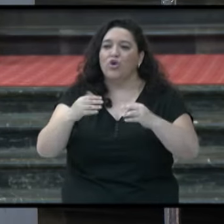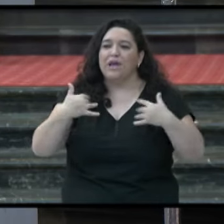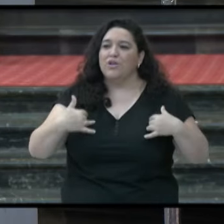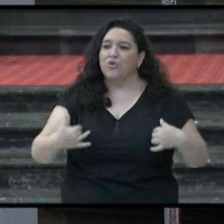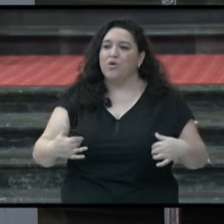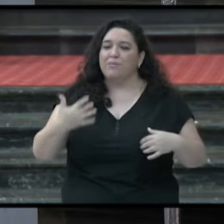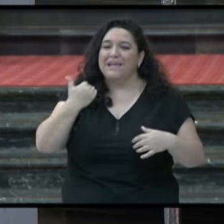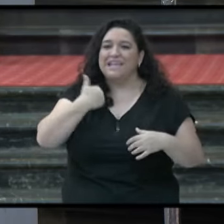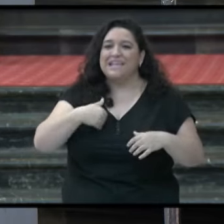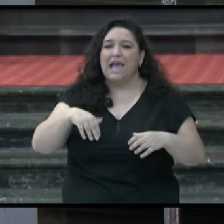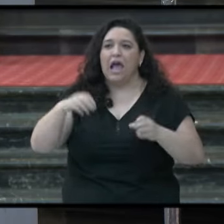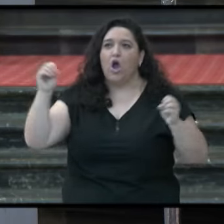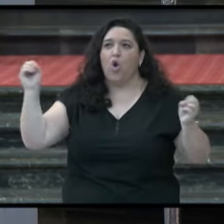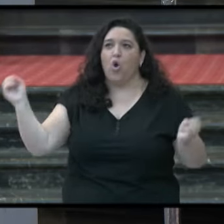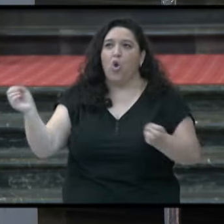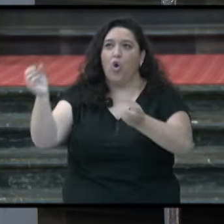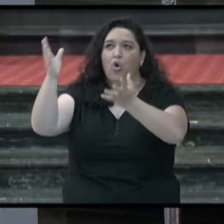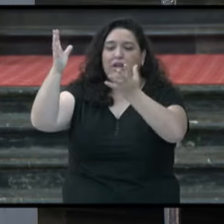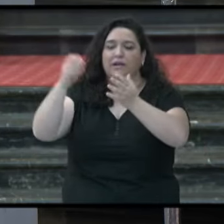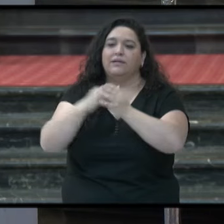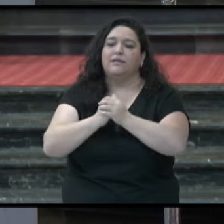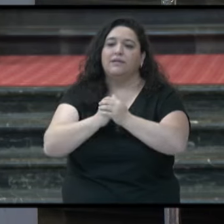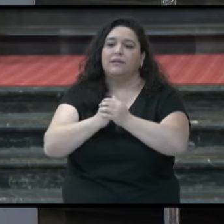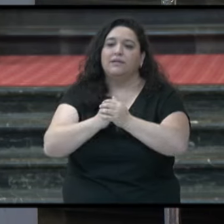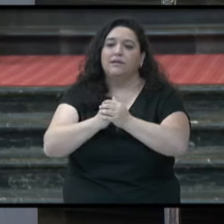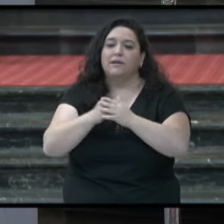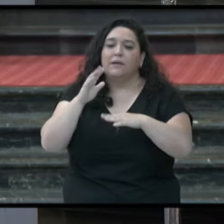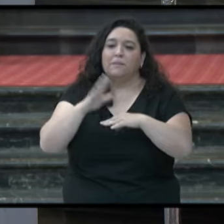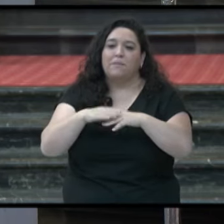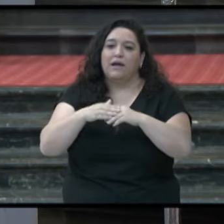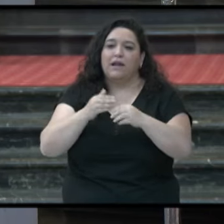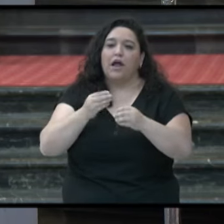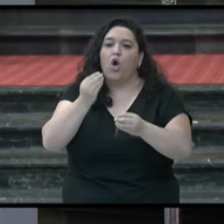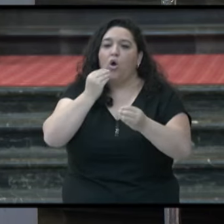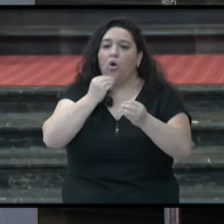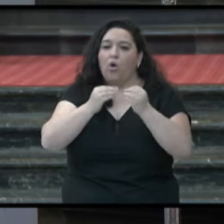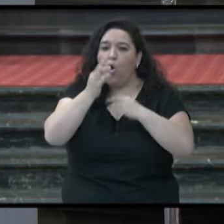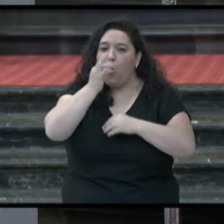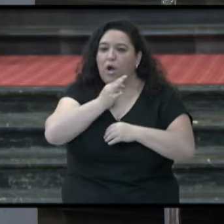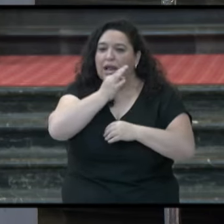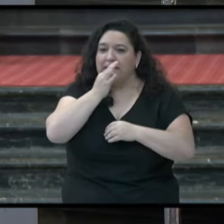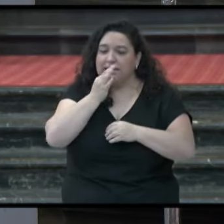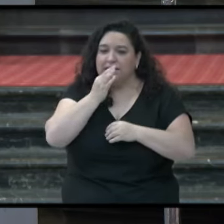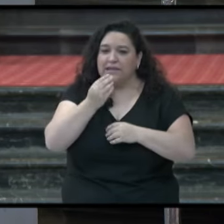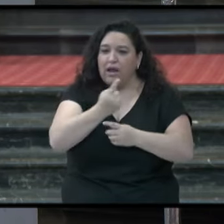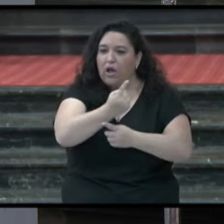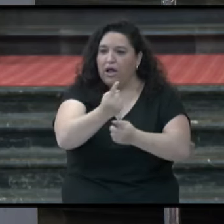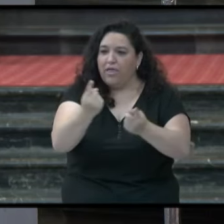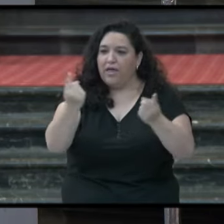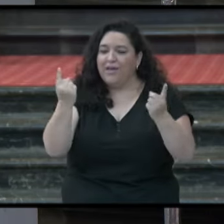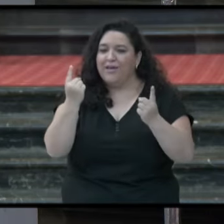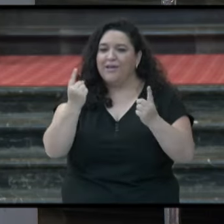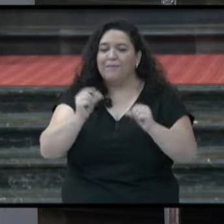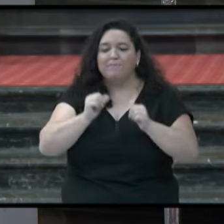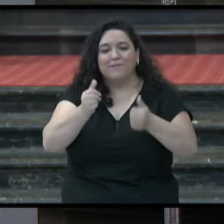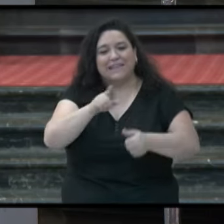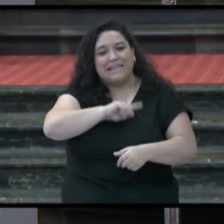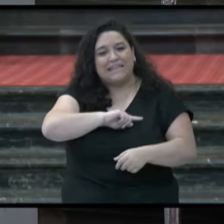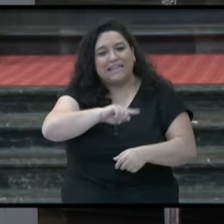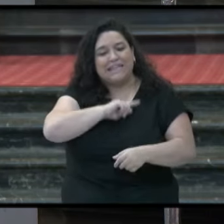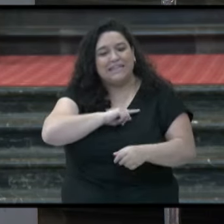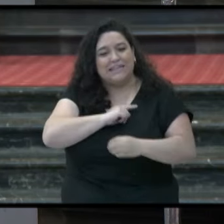ya glorificada. Para que, comiéndolo en la Eucaristía, sintamos esa